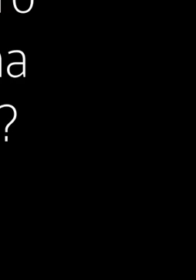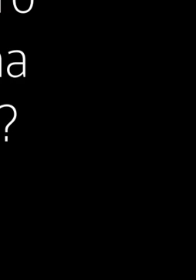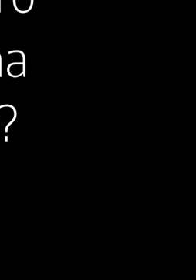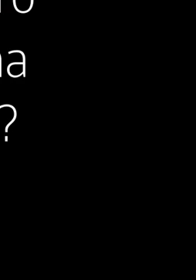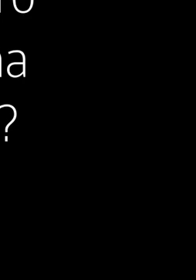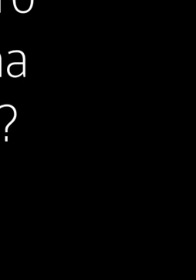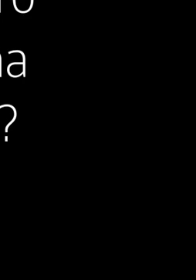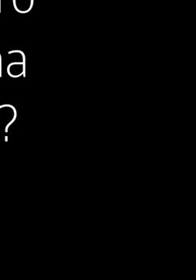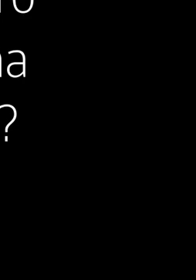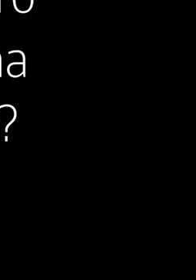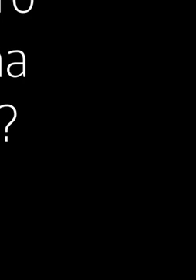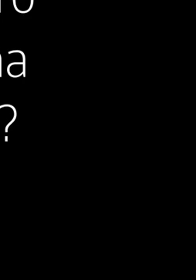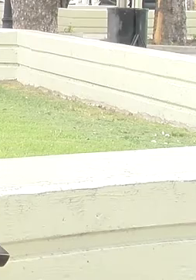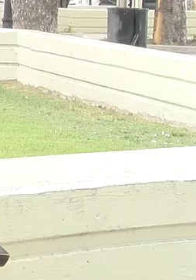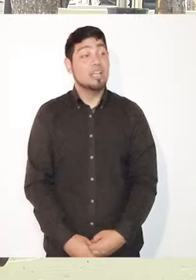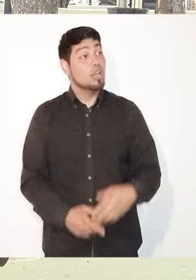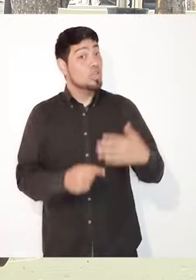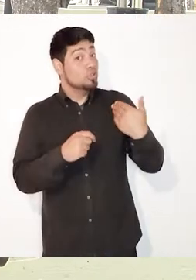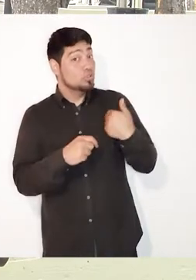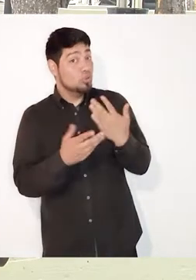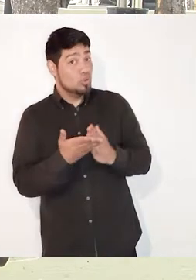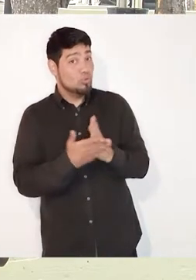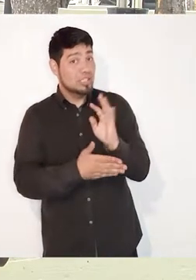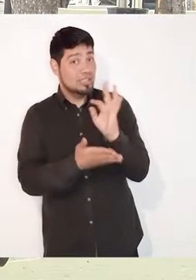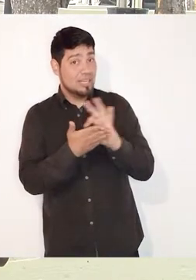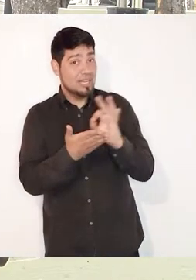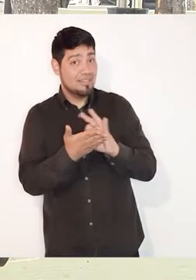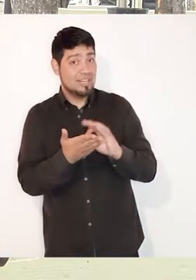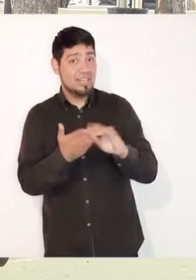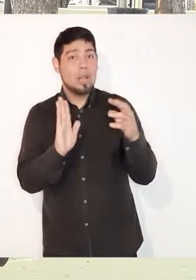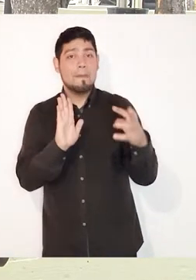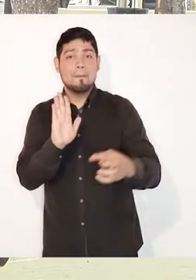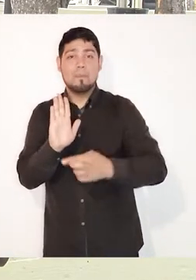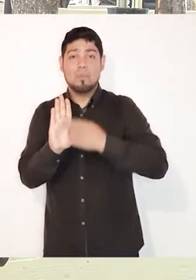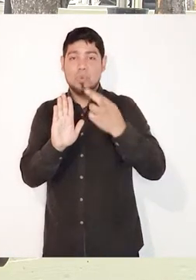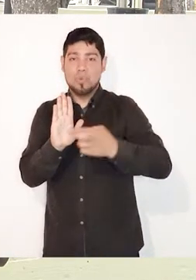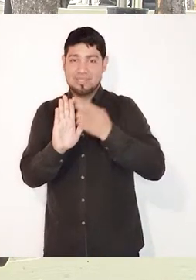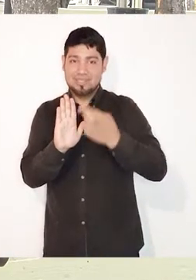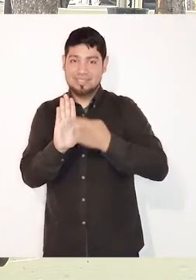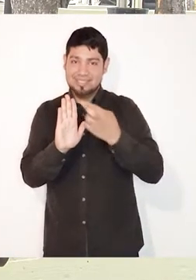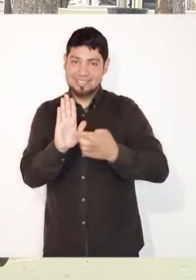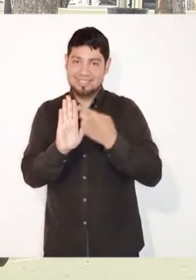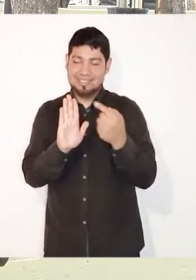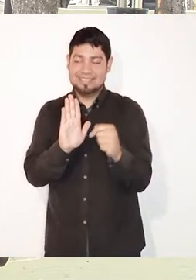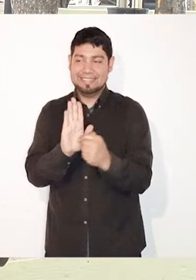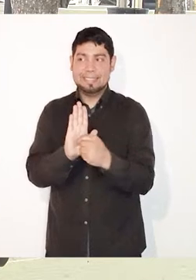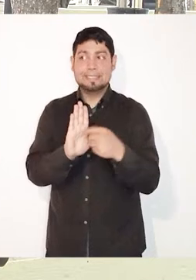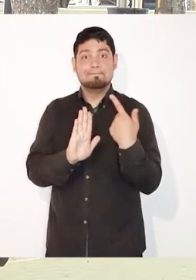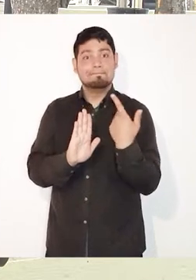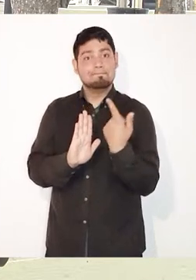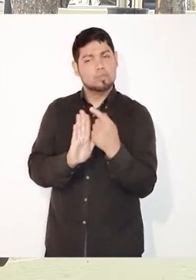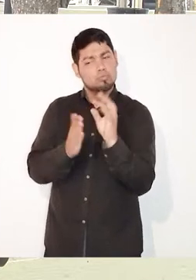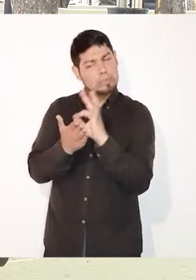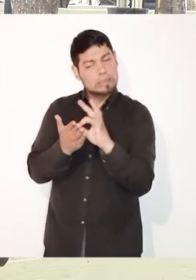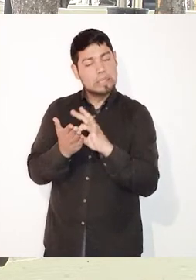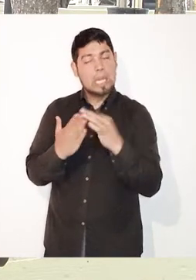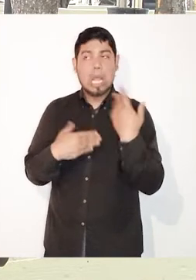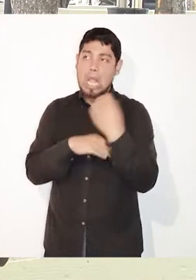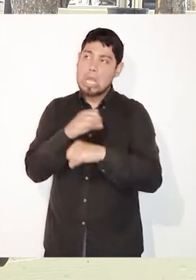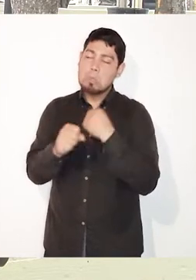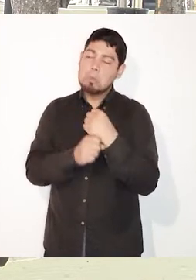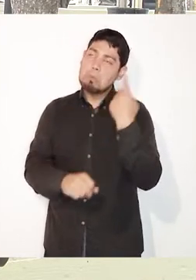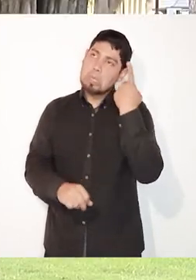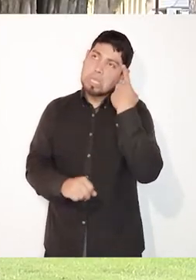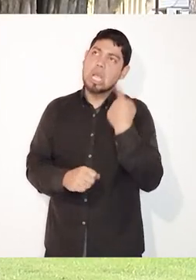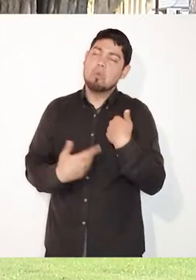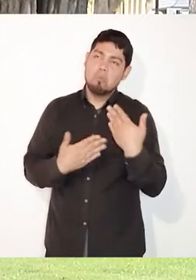situación en particular? Yo comencé escribiendo poesía y durante mucho tiempo pensé que solo iba a escribir